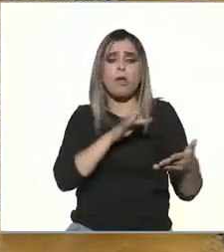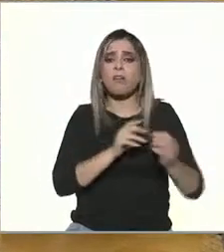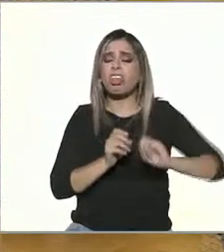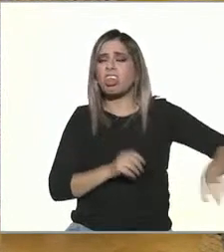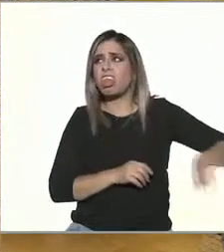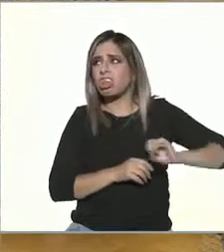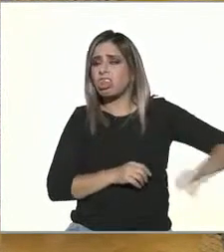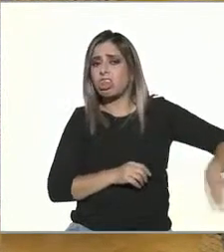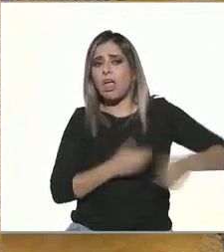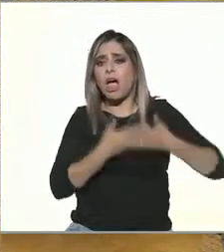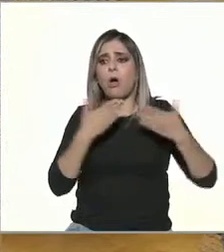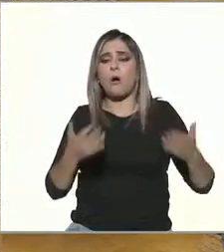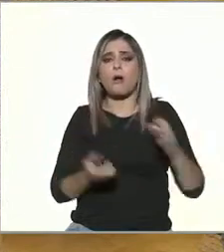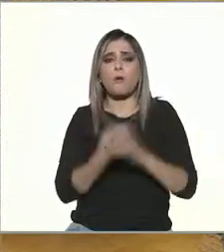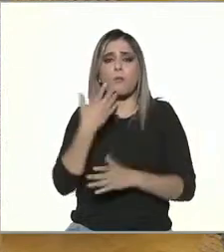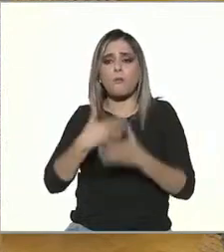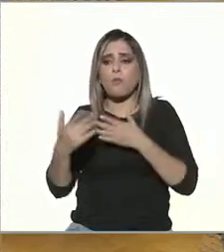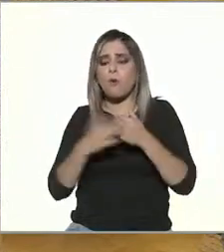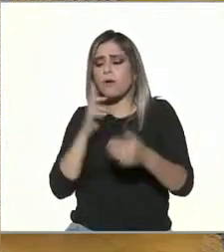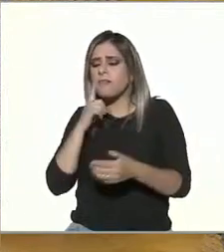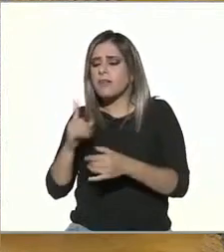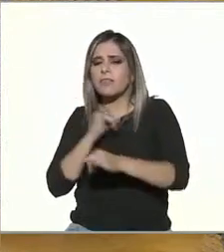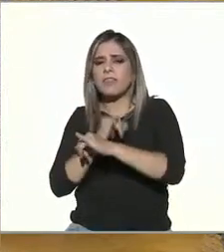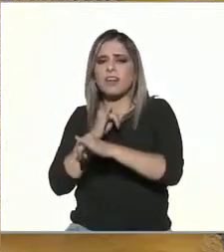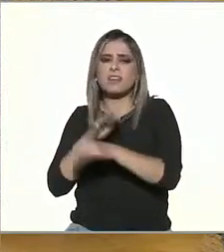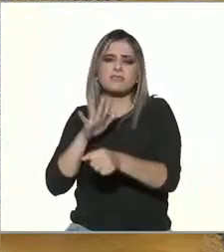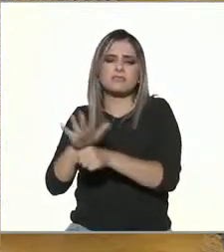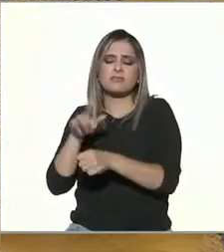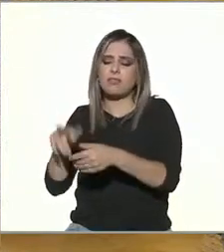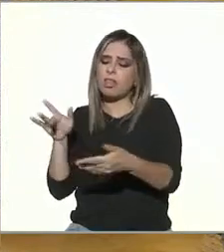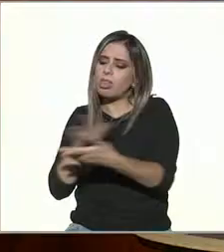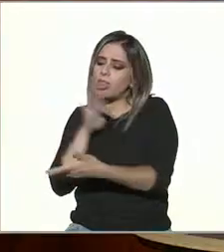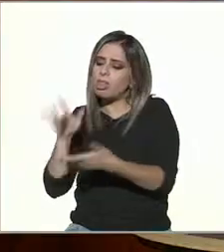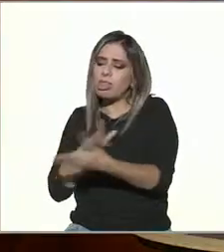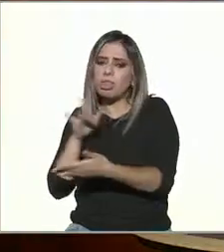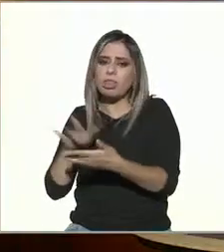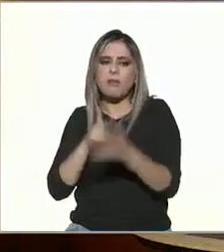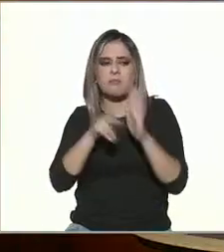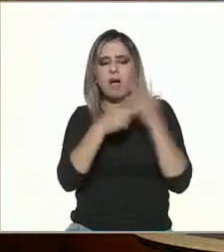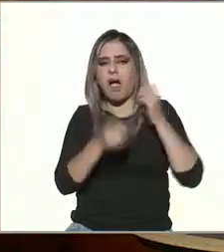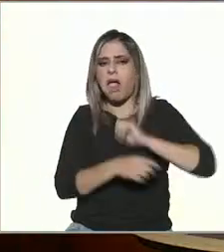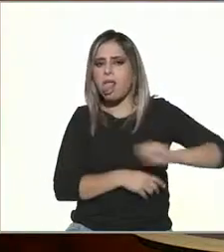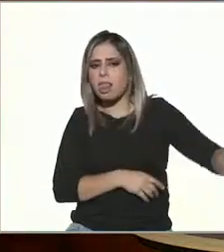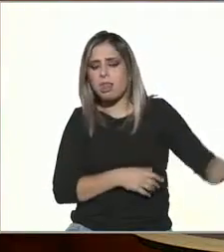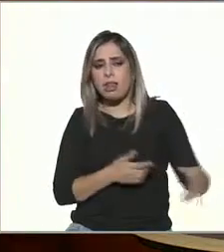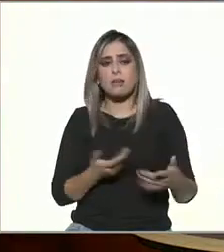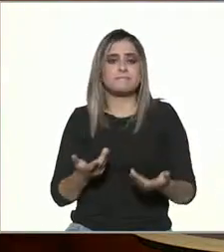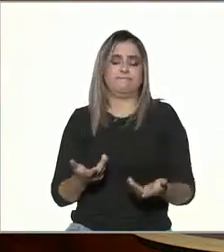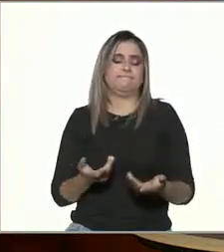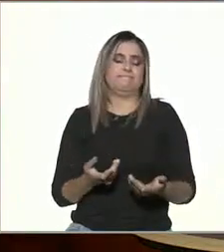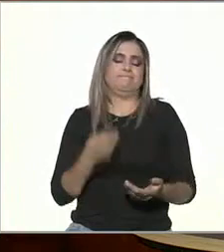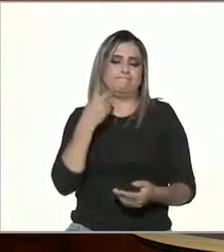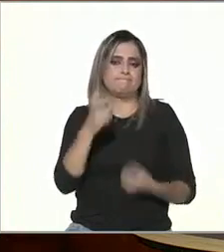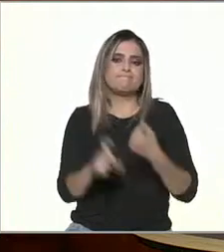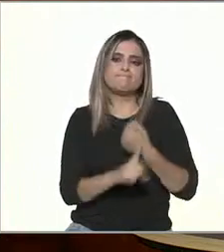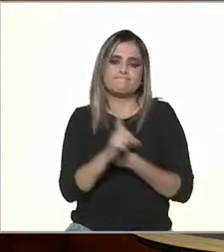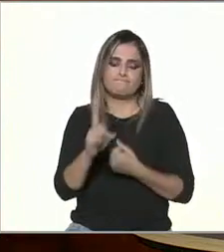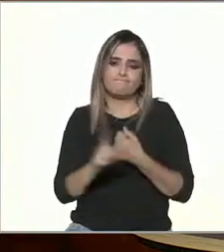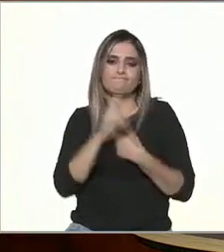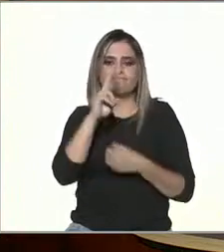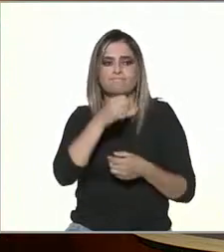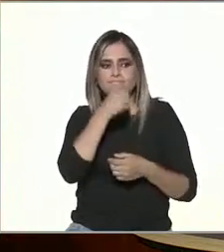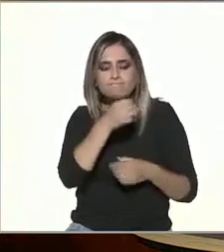en día lo consumimos digamos por internet y esto es derivado también en crisis también de los medios de